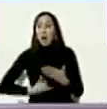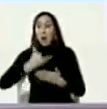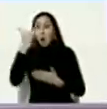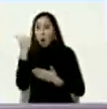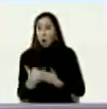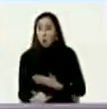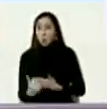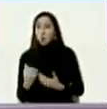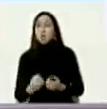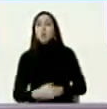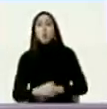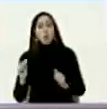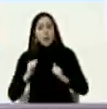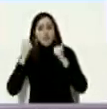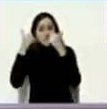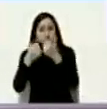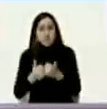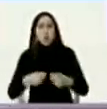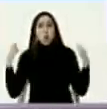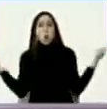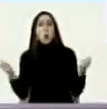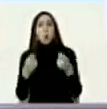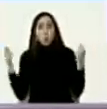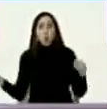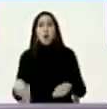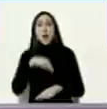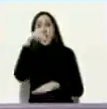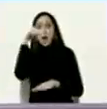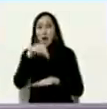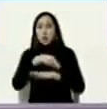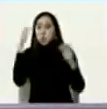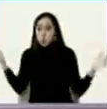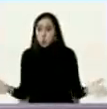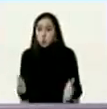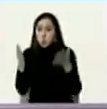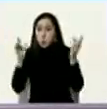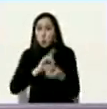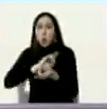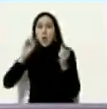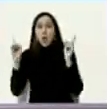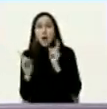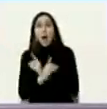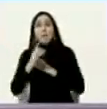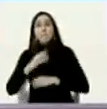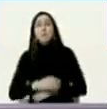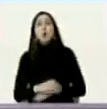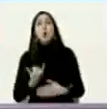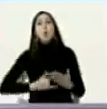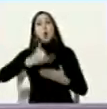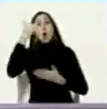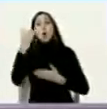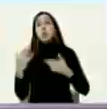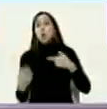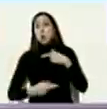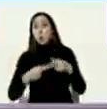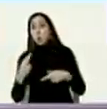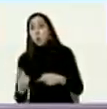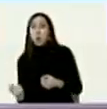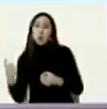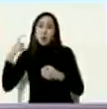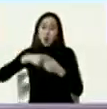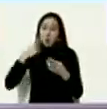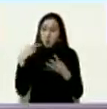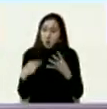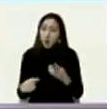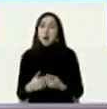originales populares nacionalistas progresistas de cambio entre los proyectos revolucionarios con toda su